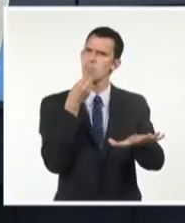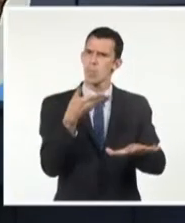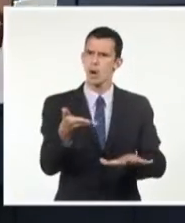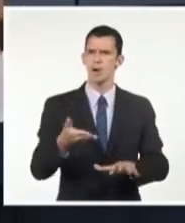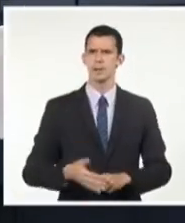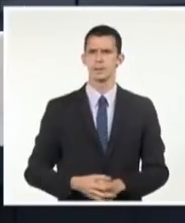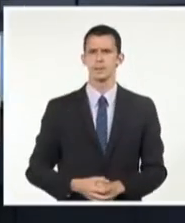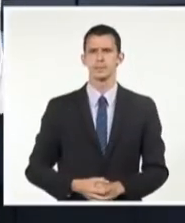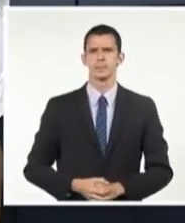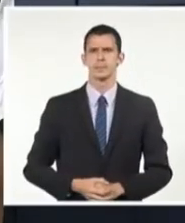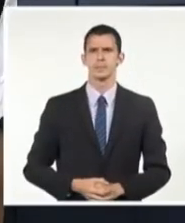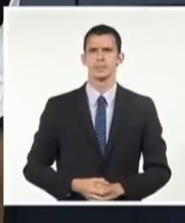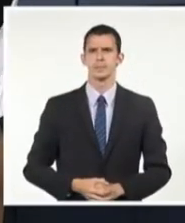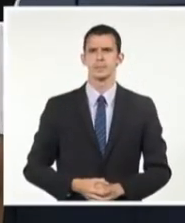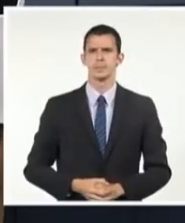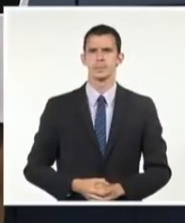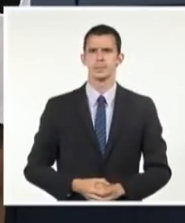A las breves nacionales, continuamos en la emisión estelar.